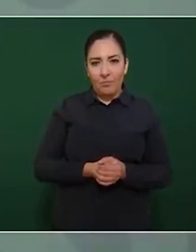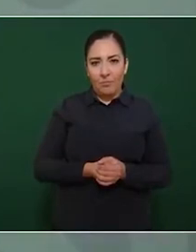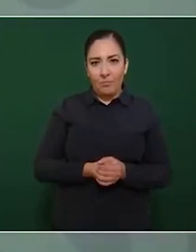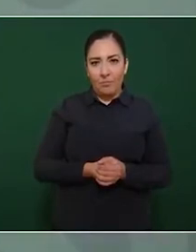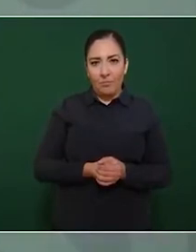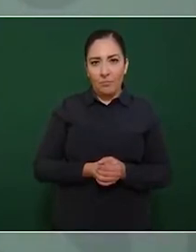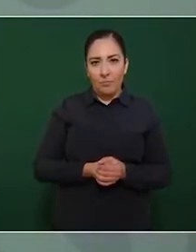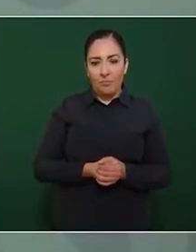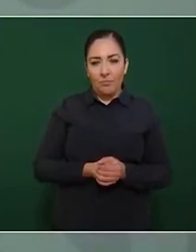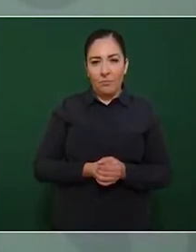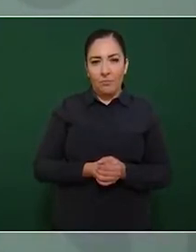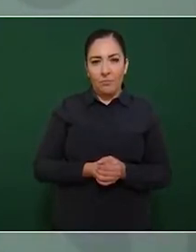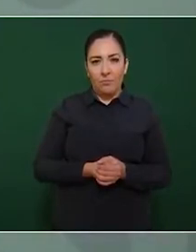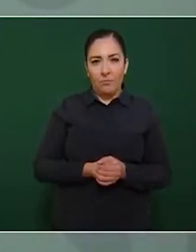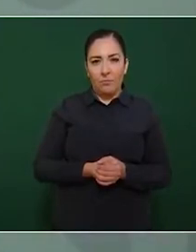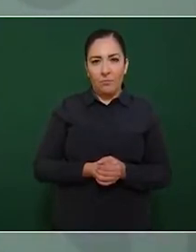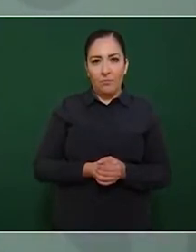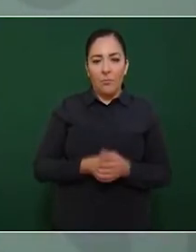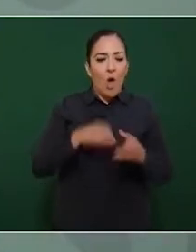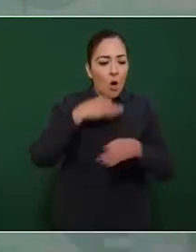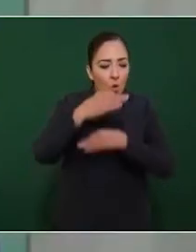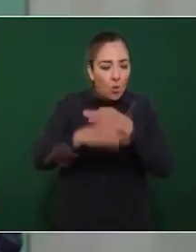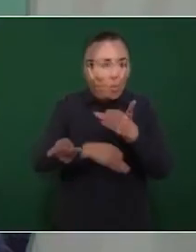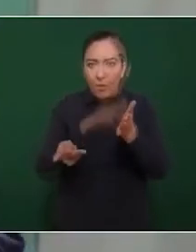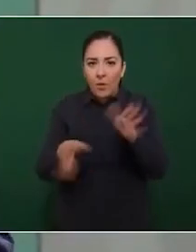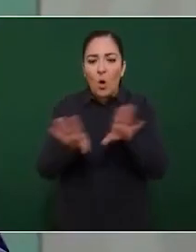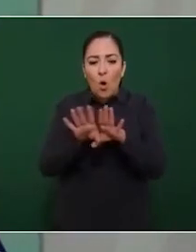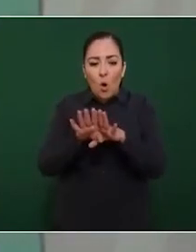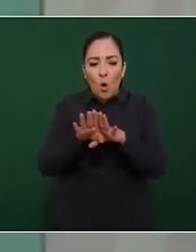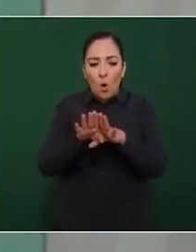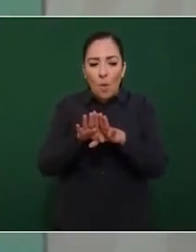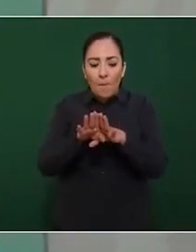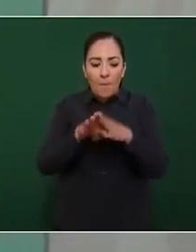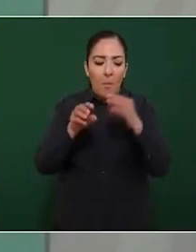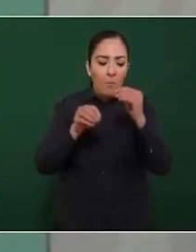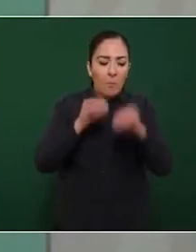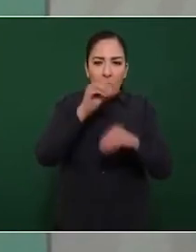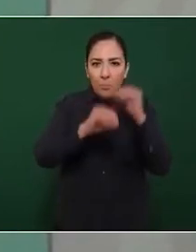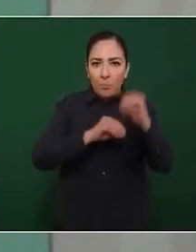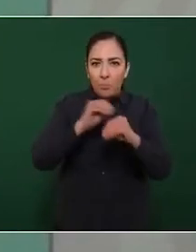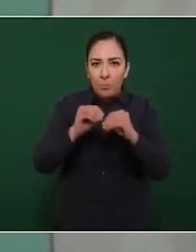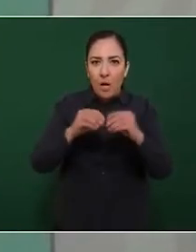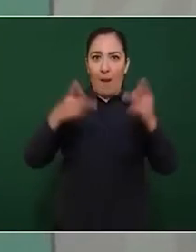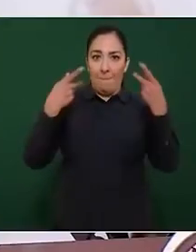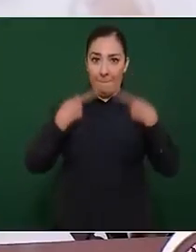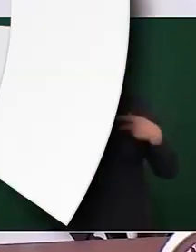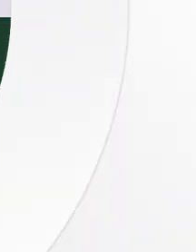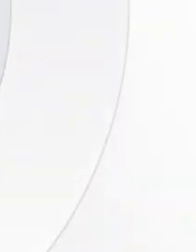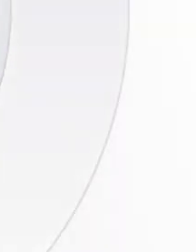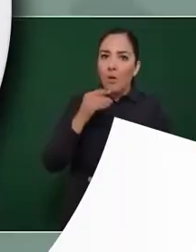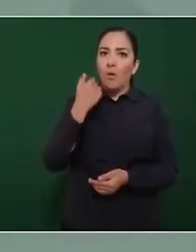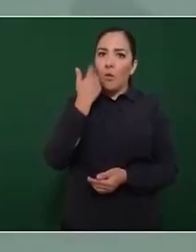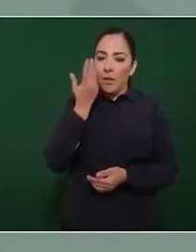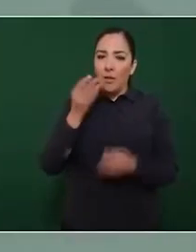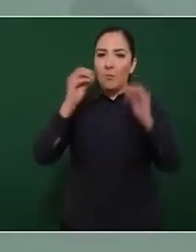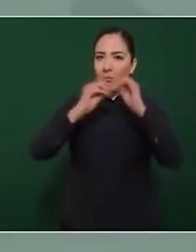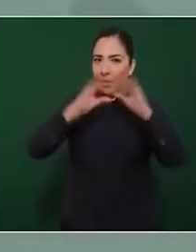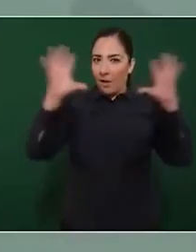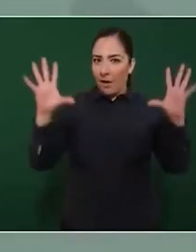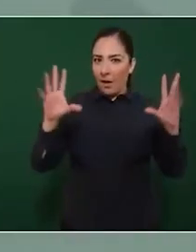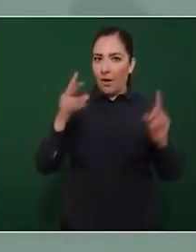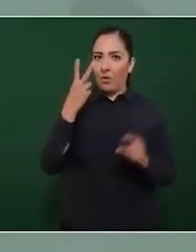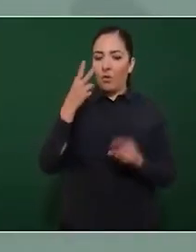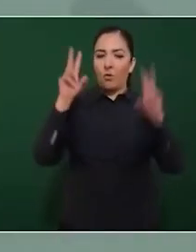los articulistas todos conservadores que